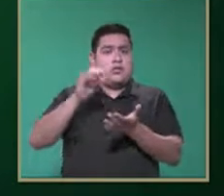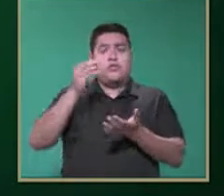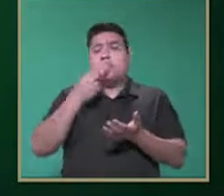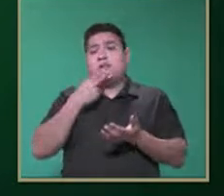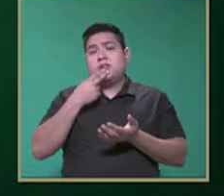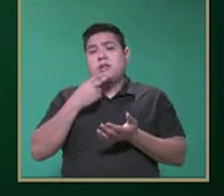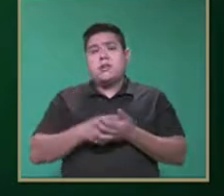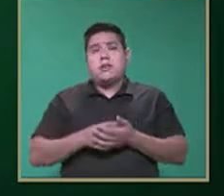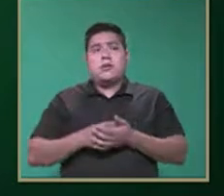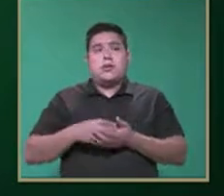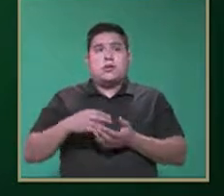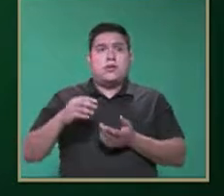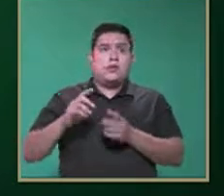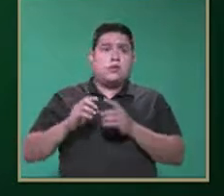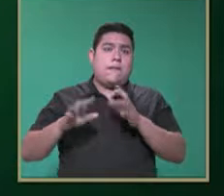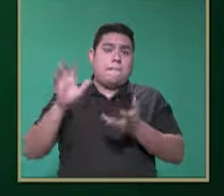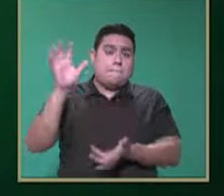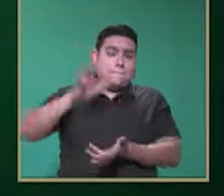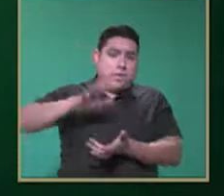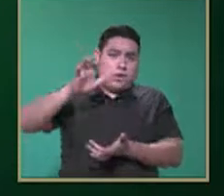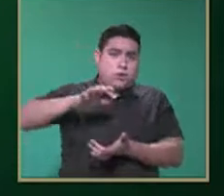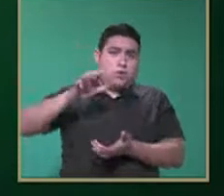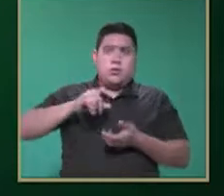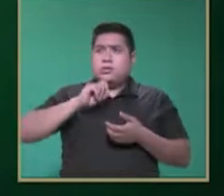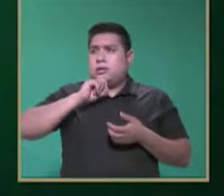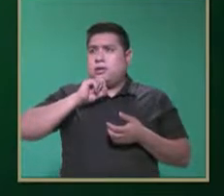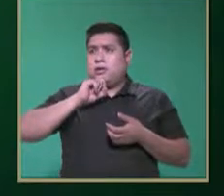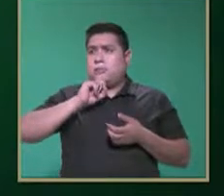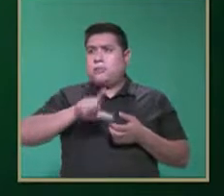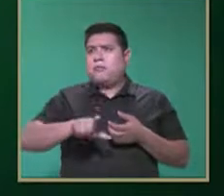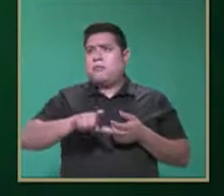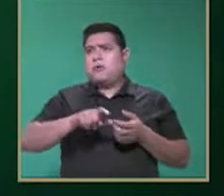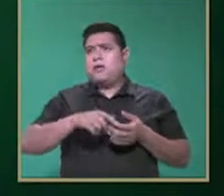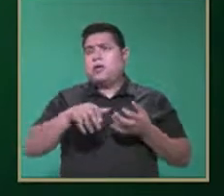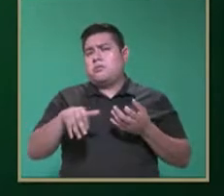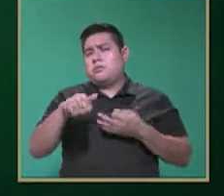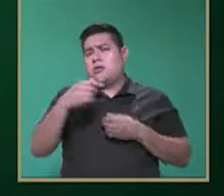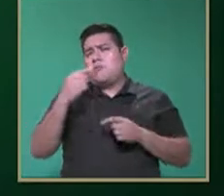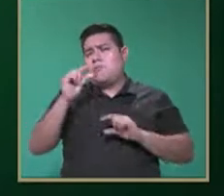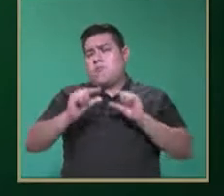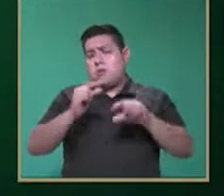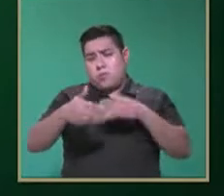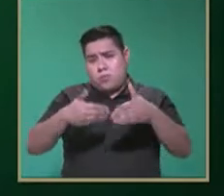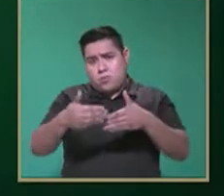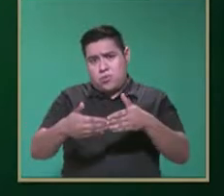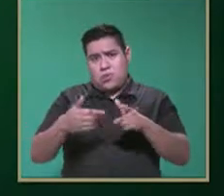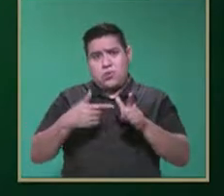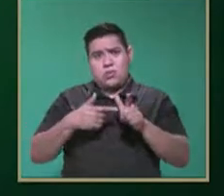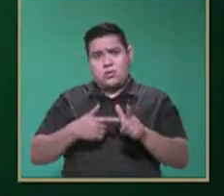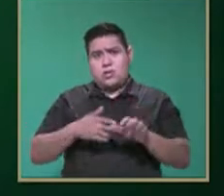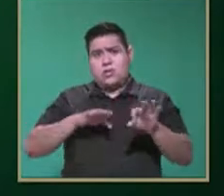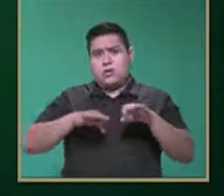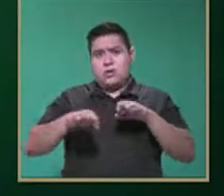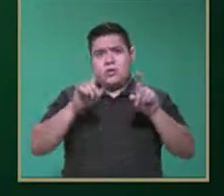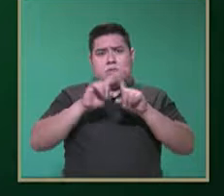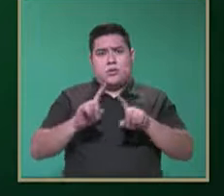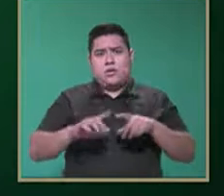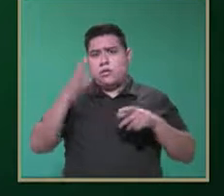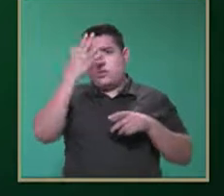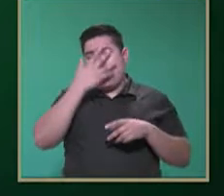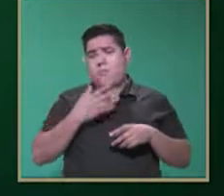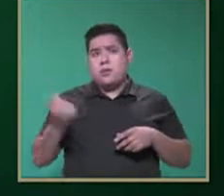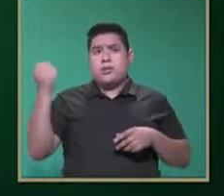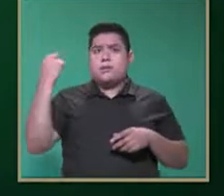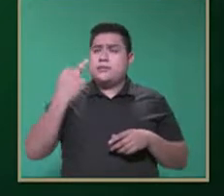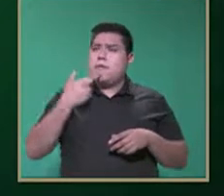de ensarte, pelotas para ir trabajando poco a poco con ellos e ir mejorando estas habilidades. Y